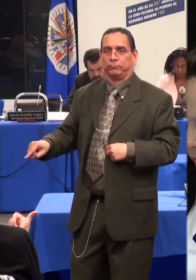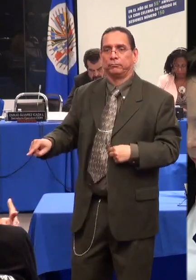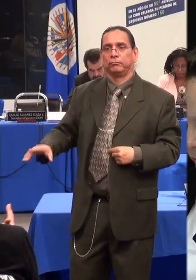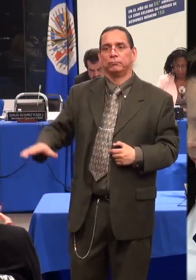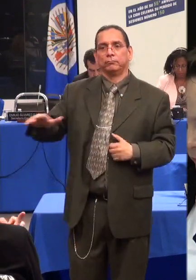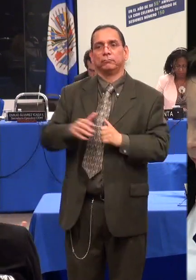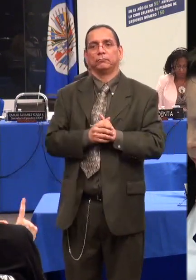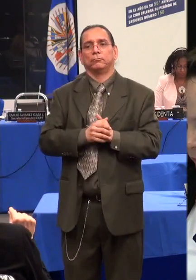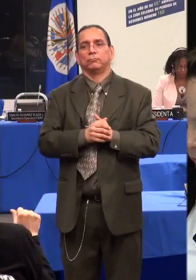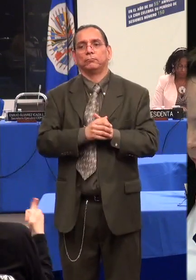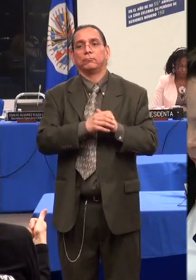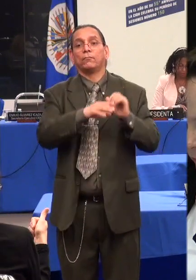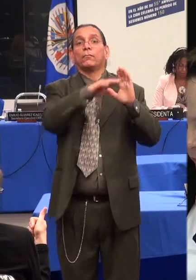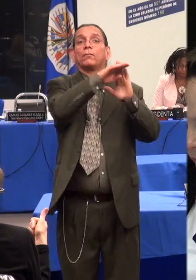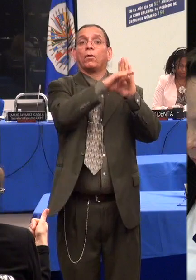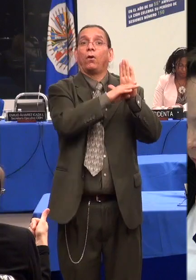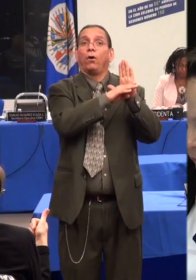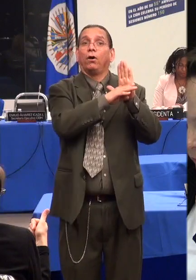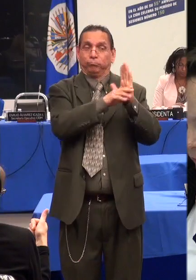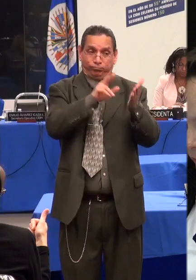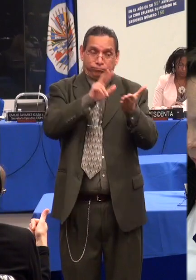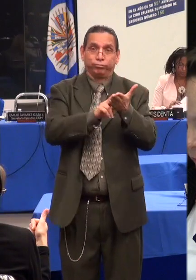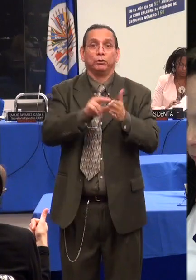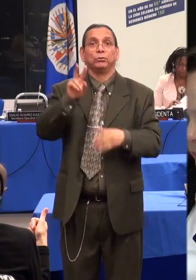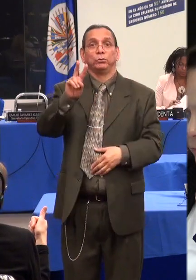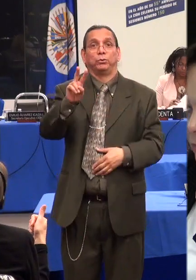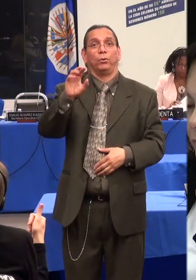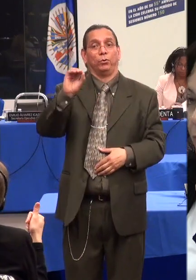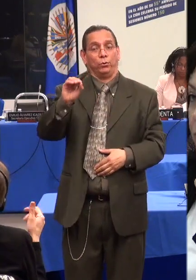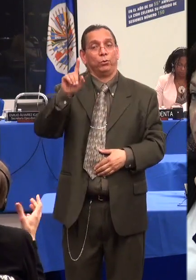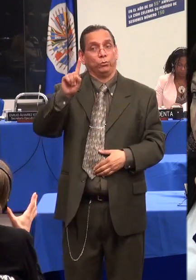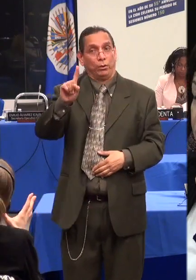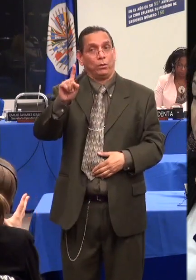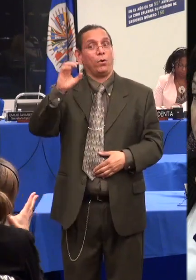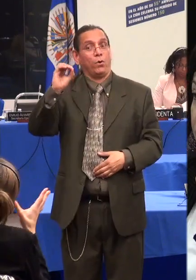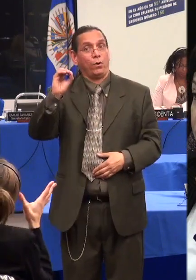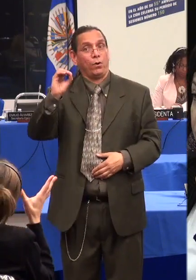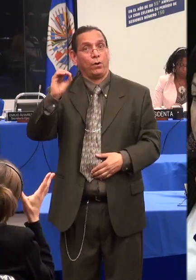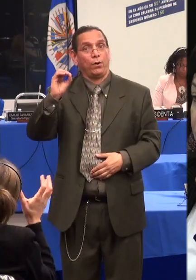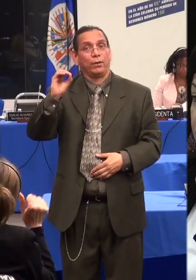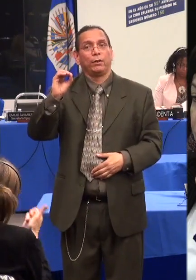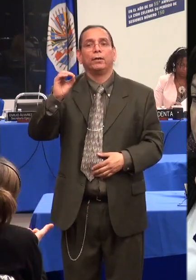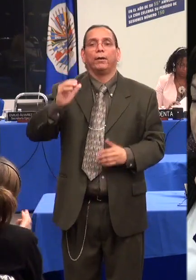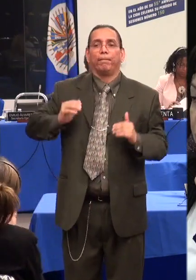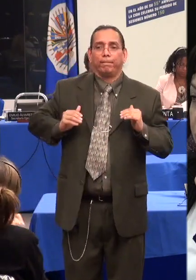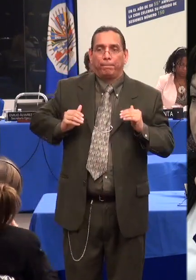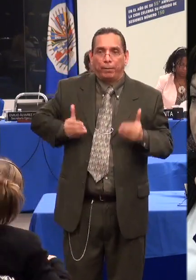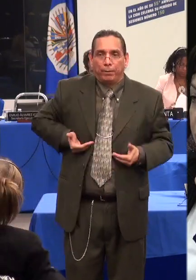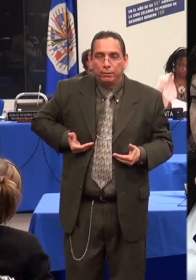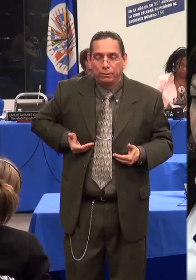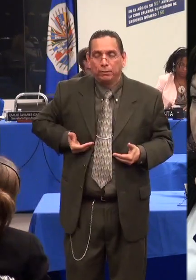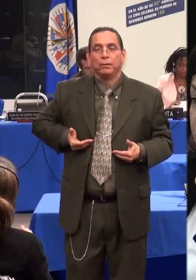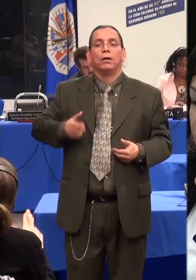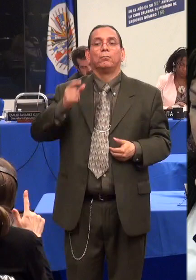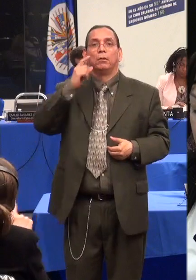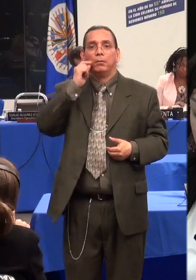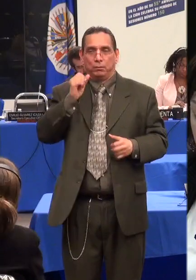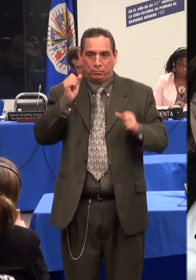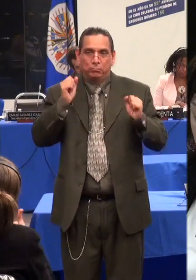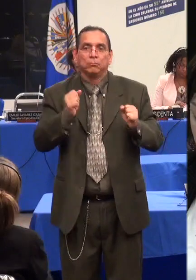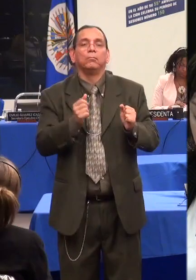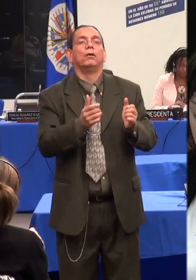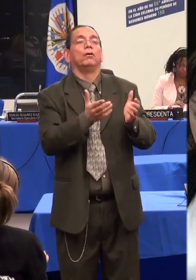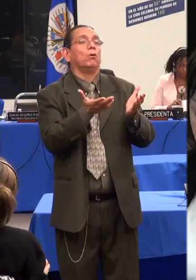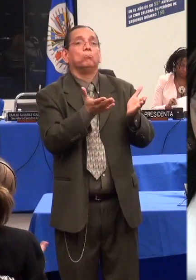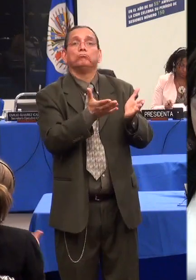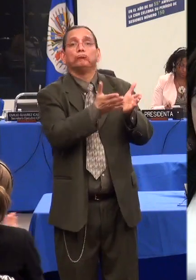previa autorización judicial y determinación con grado de certidumbre de la ausencia de consentimiento orientado hacia el